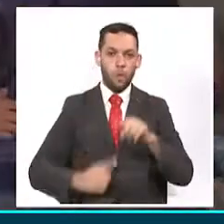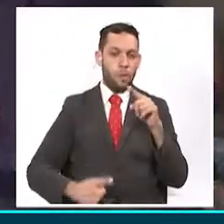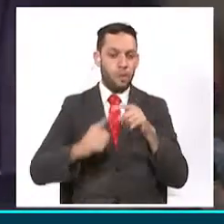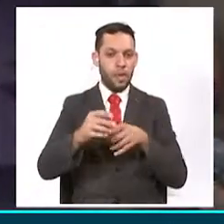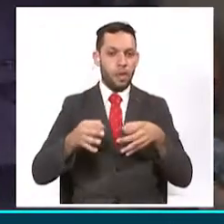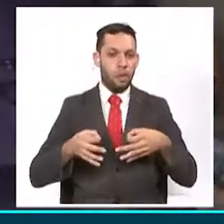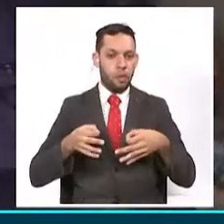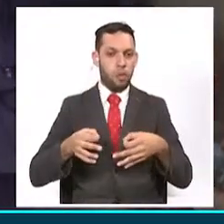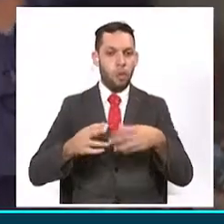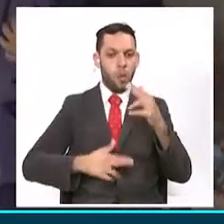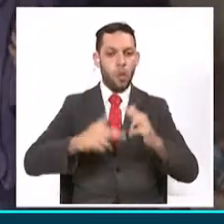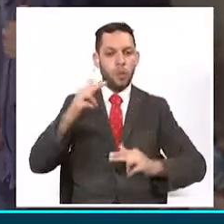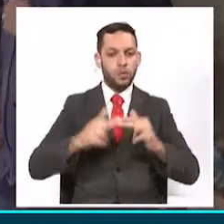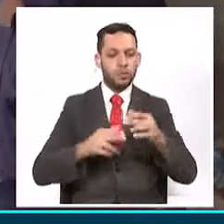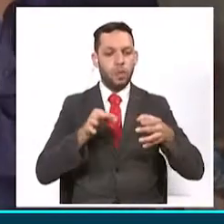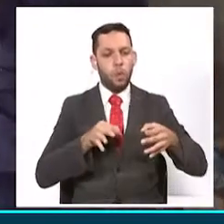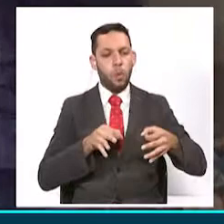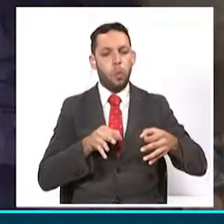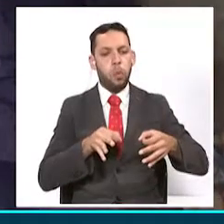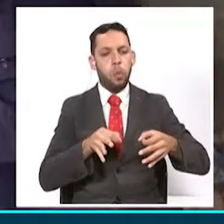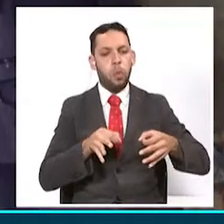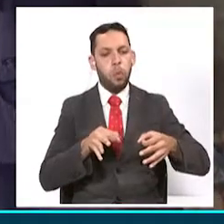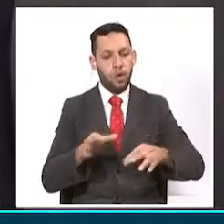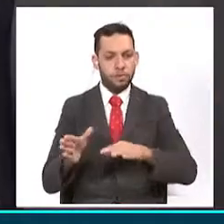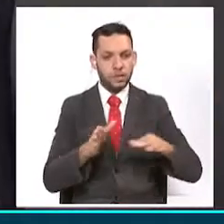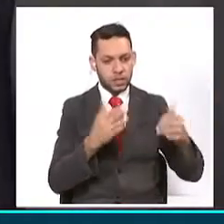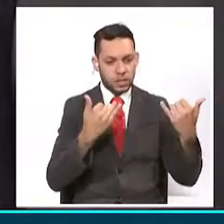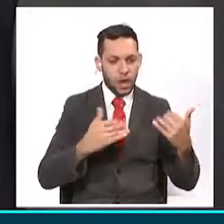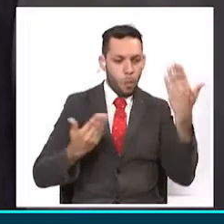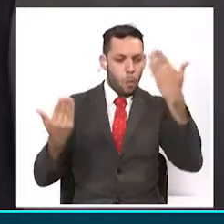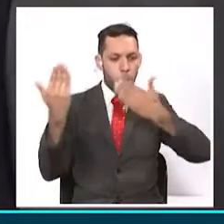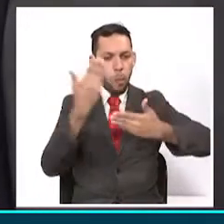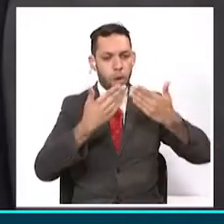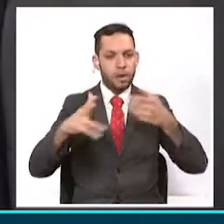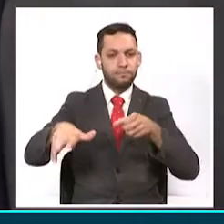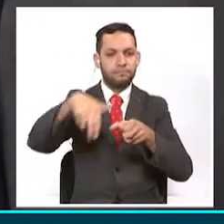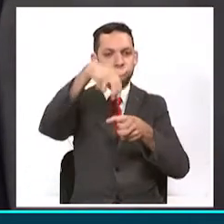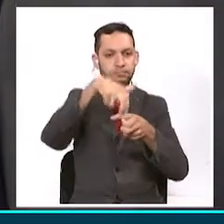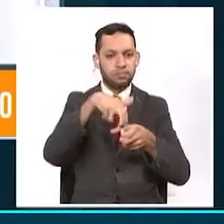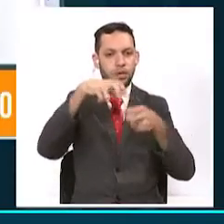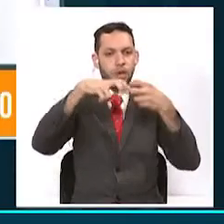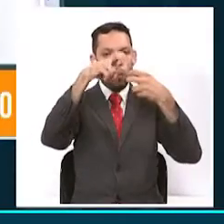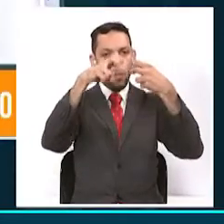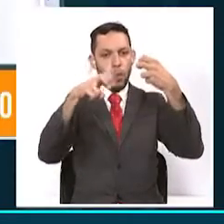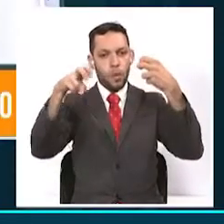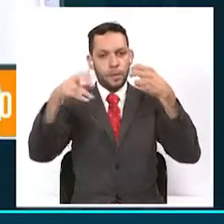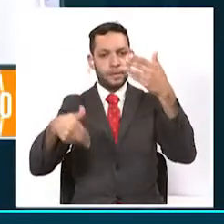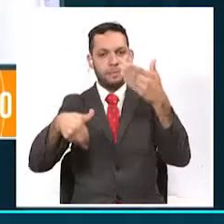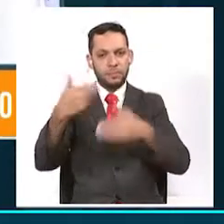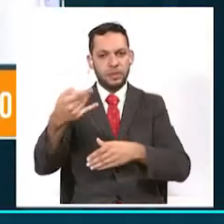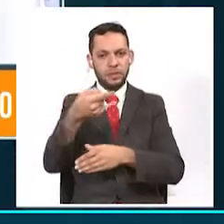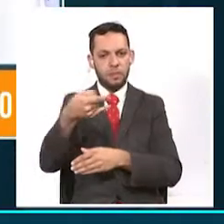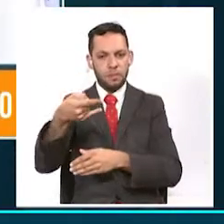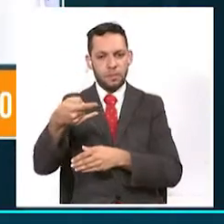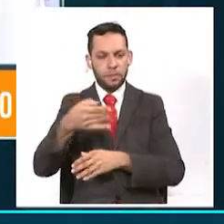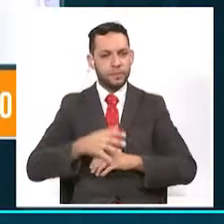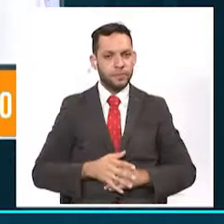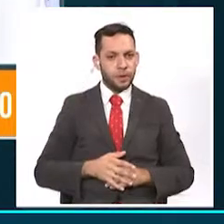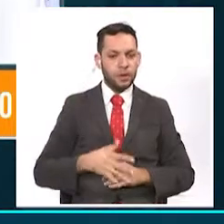retrasen las obras. Sin embargo, ya se están realizando pruebas y se tiene prevista su apertura para el mes de marzo. Estamos haciendo ya